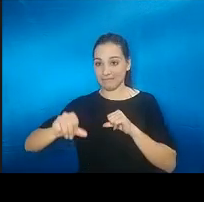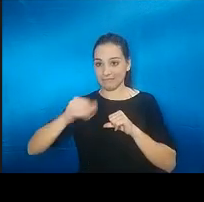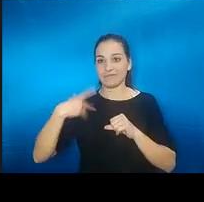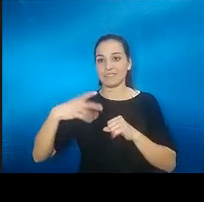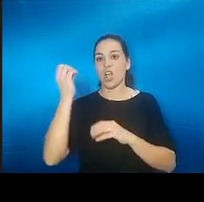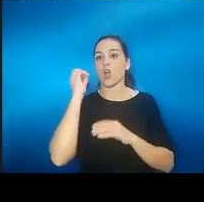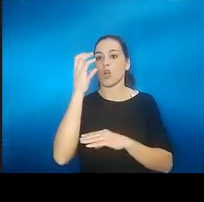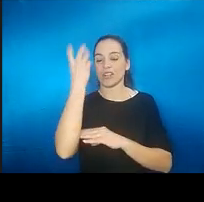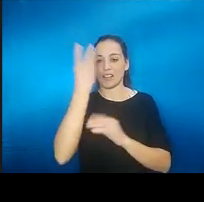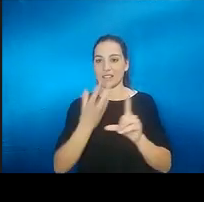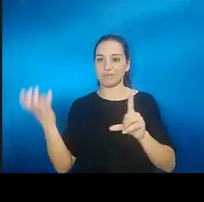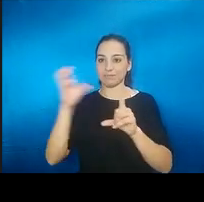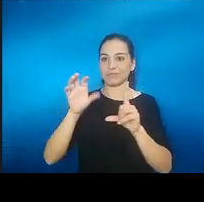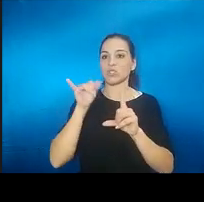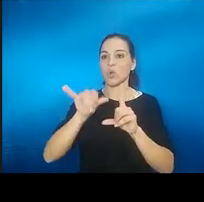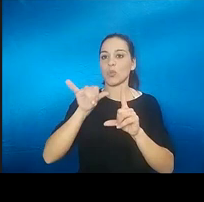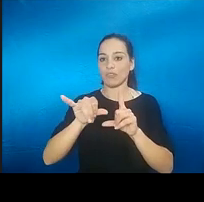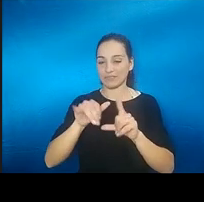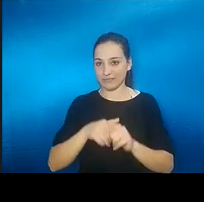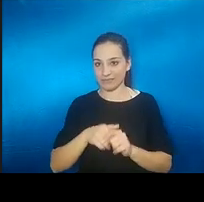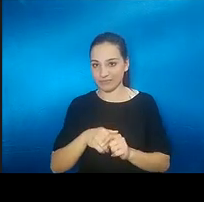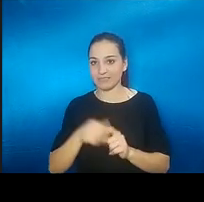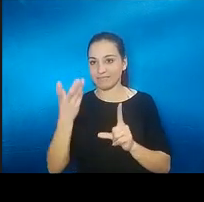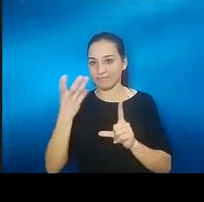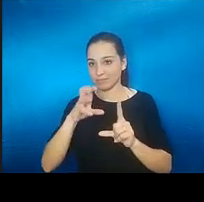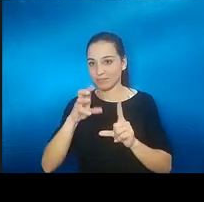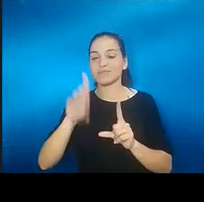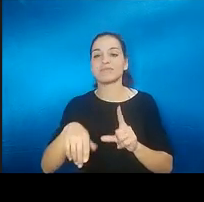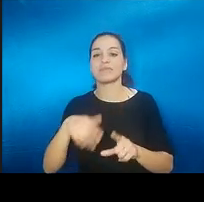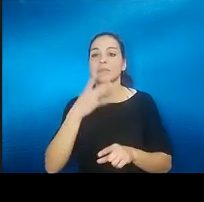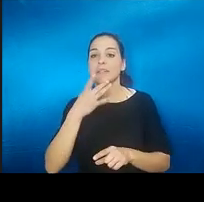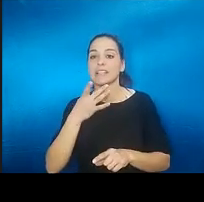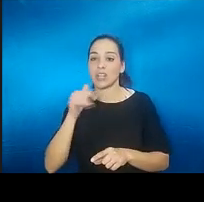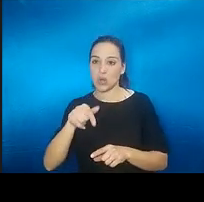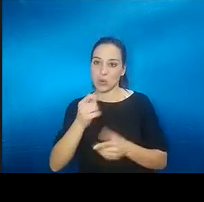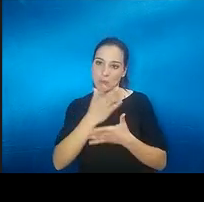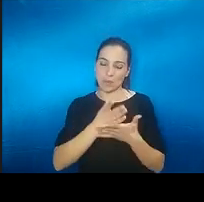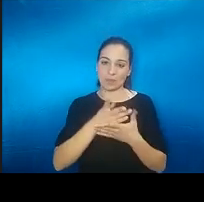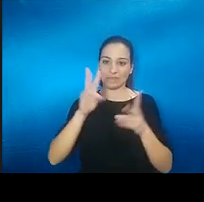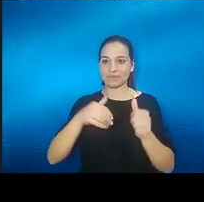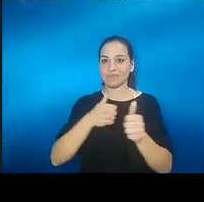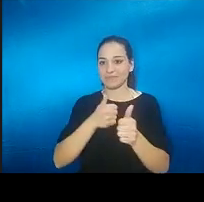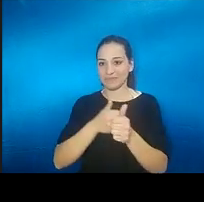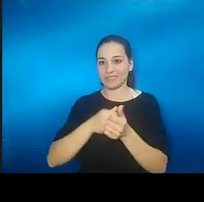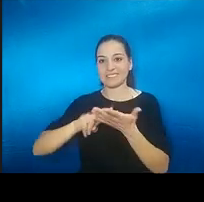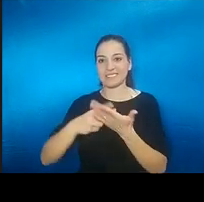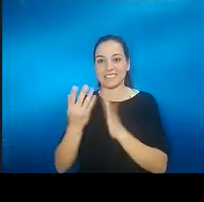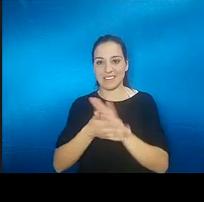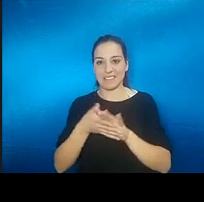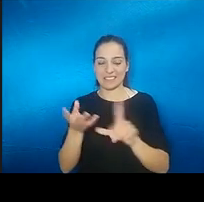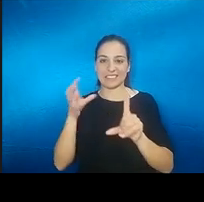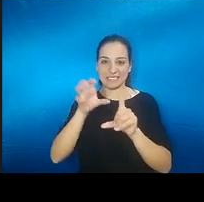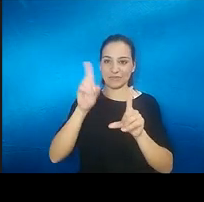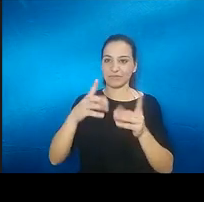en el canal de Youtube y también estará parte de hoy con la asistencia de nuestro intérprete de lengua de signos estará